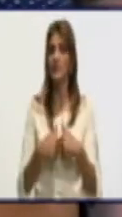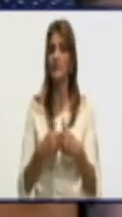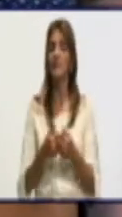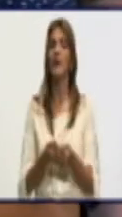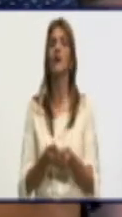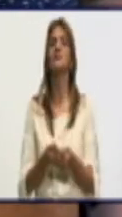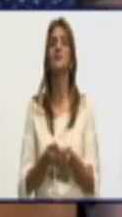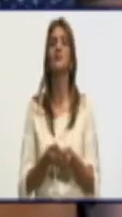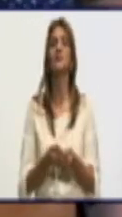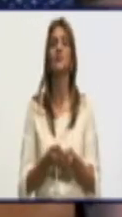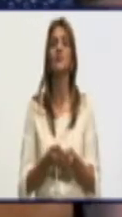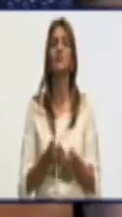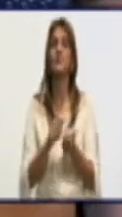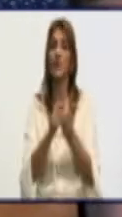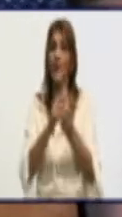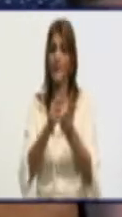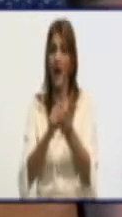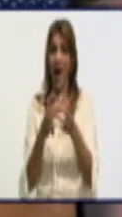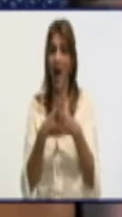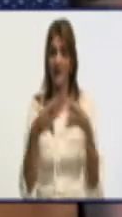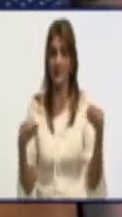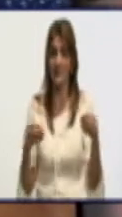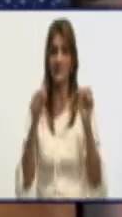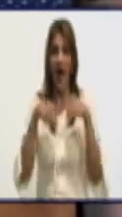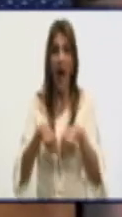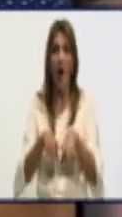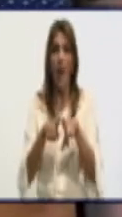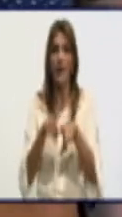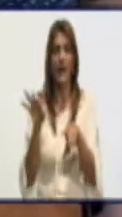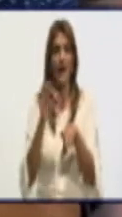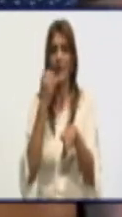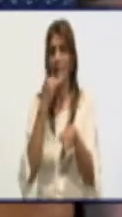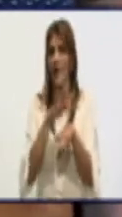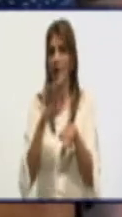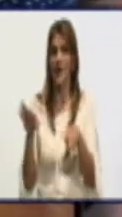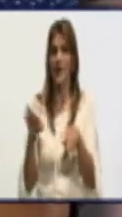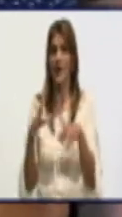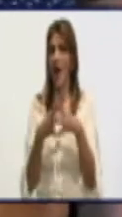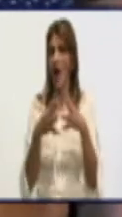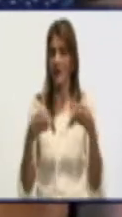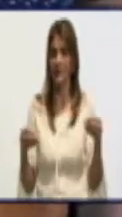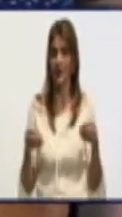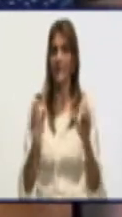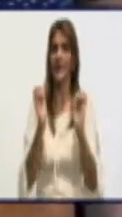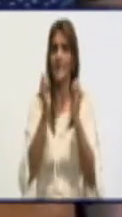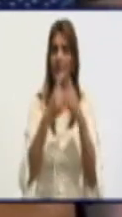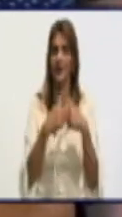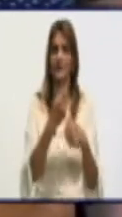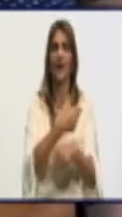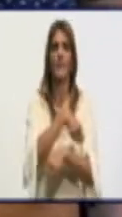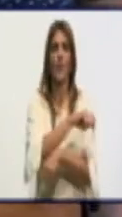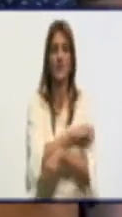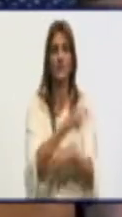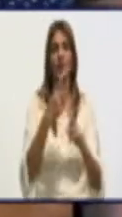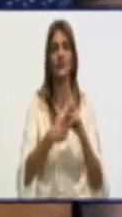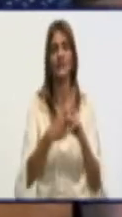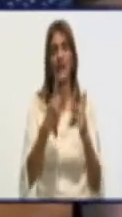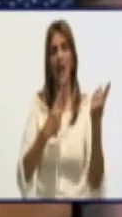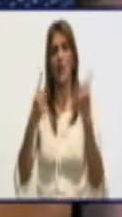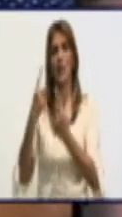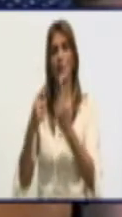Ya, como explicaba el coordinador, ahora en este momento solamente tenemos harina para el pan de población y algunos organismos